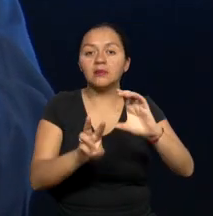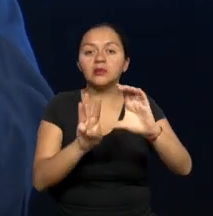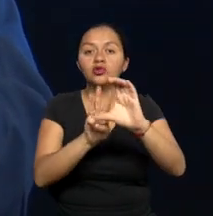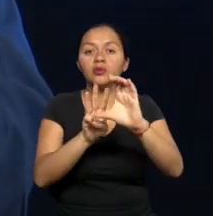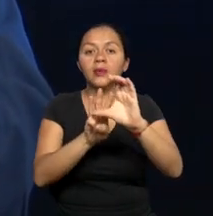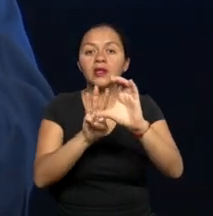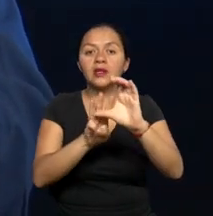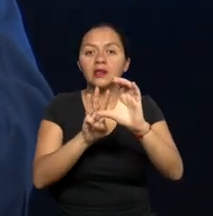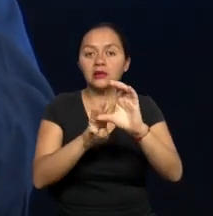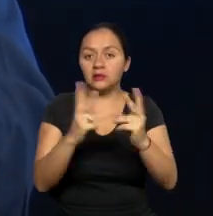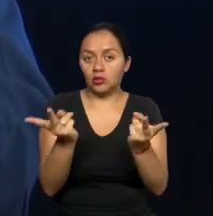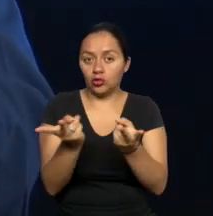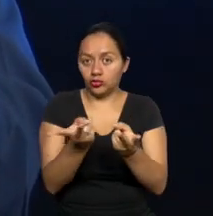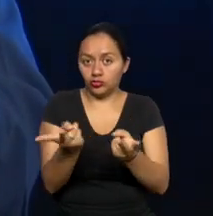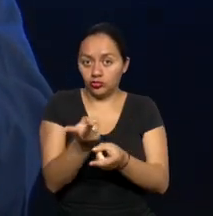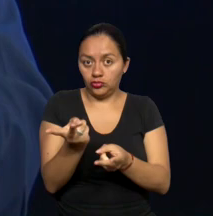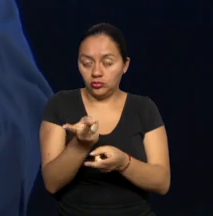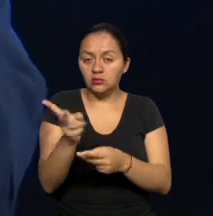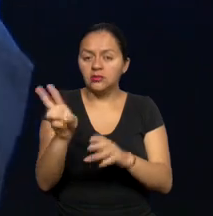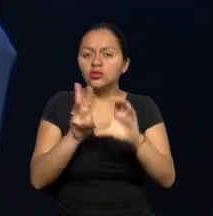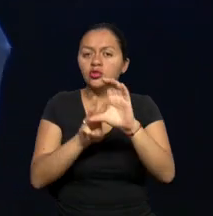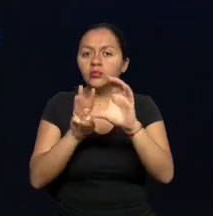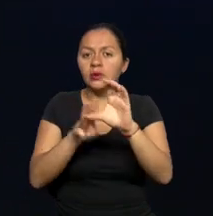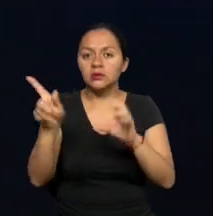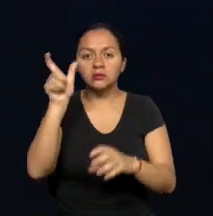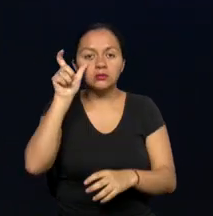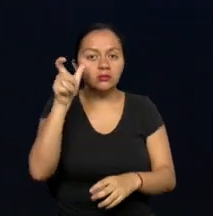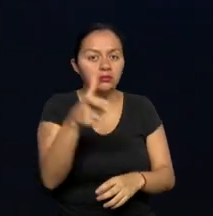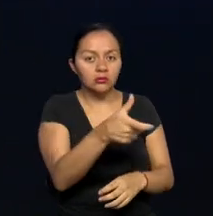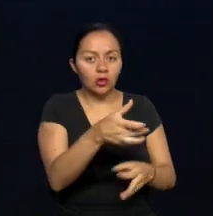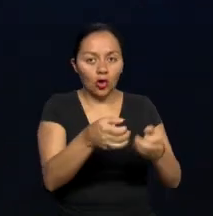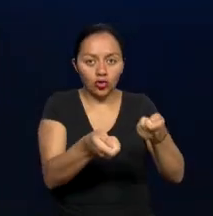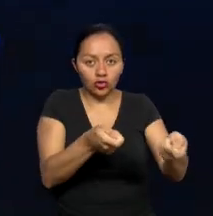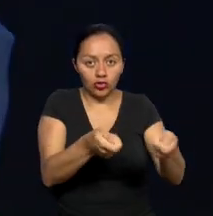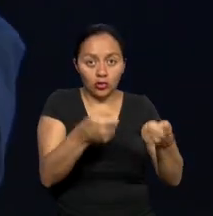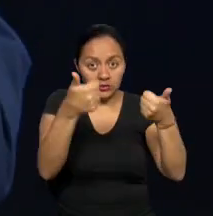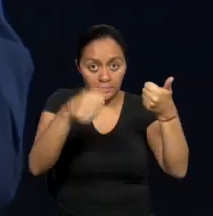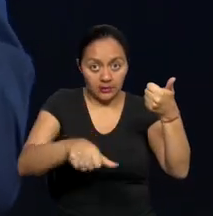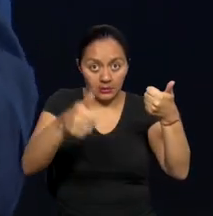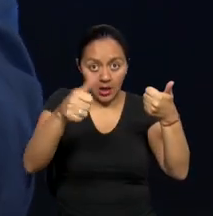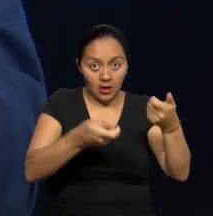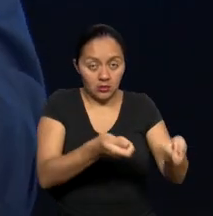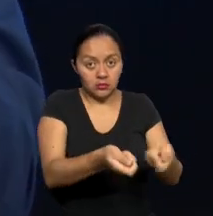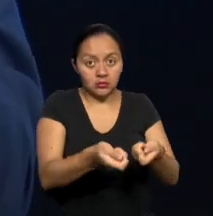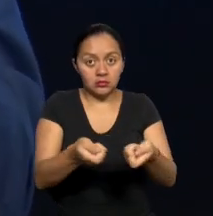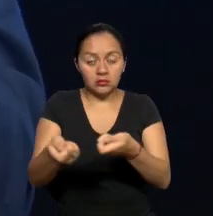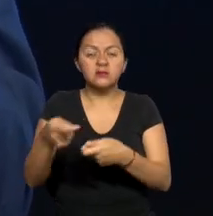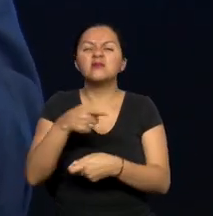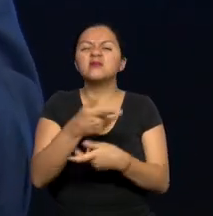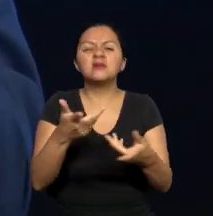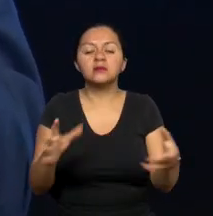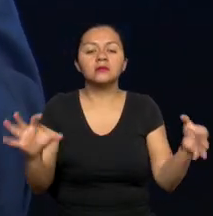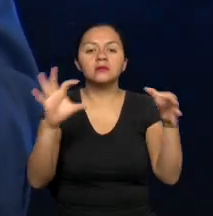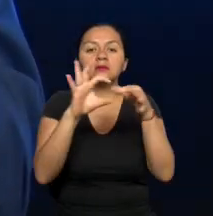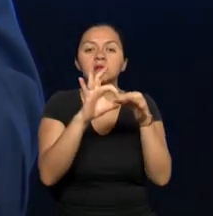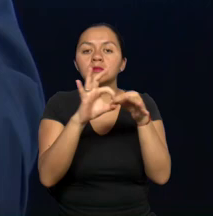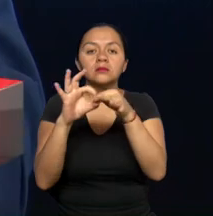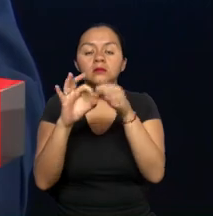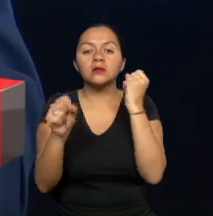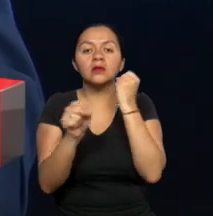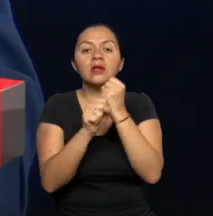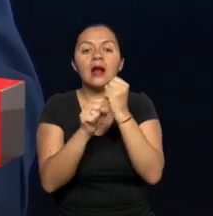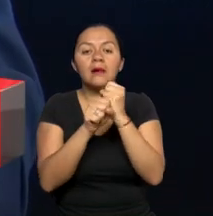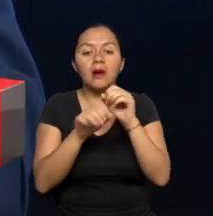cierto?, que es la que más bien, en cierto modo, vigila el cumplimiento de la normativa. ¿Cuál es la hilación o el trabajo de